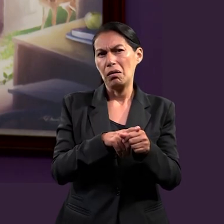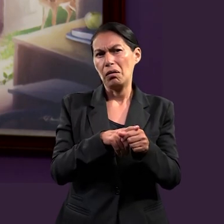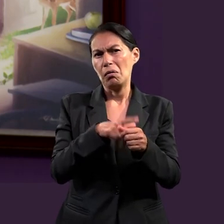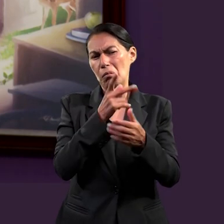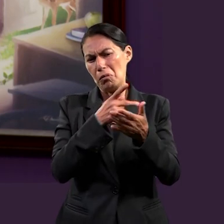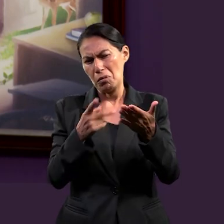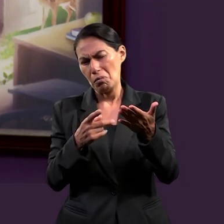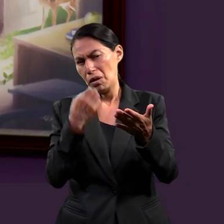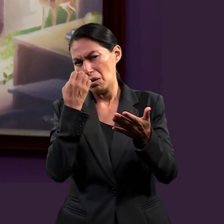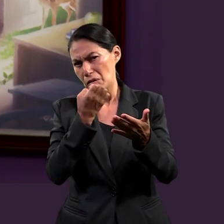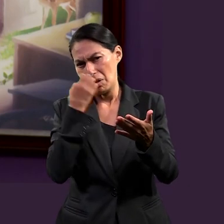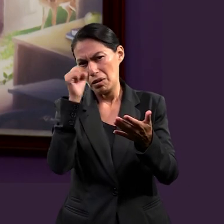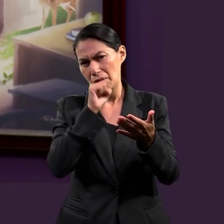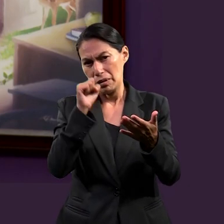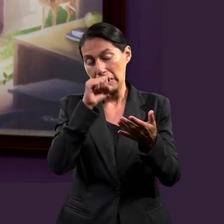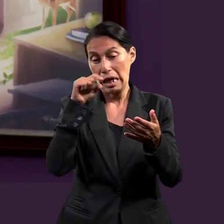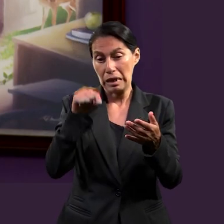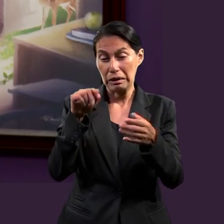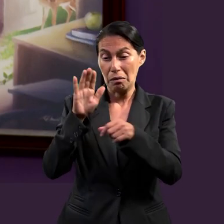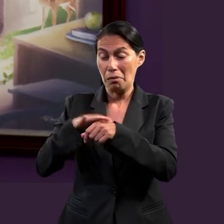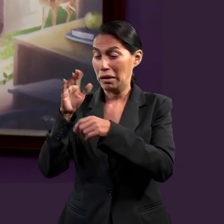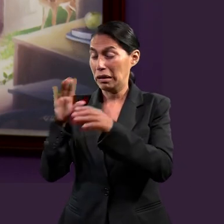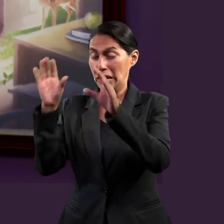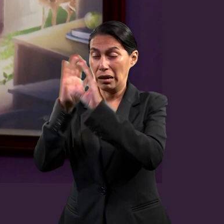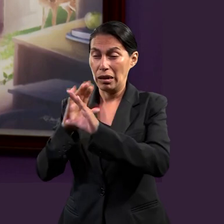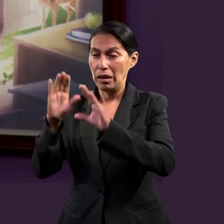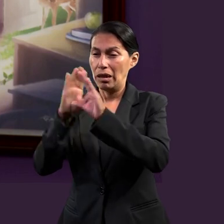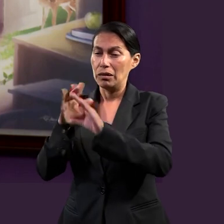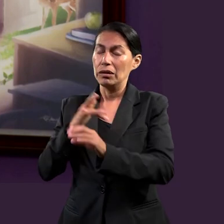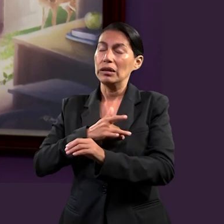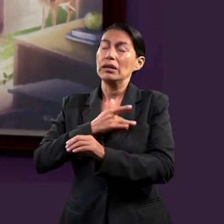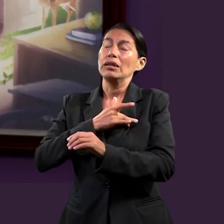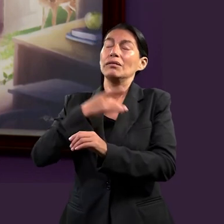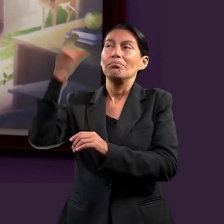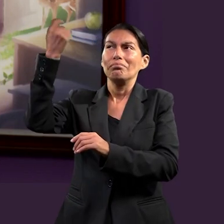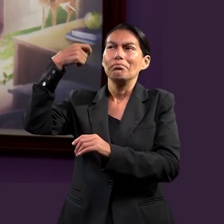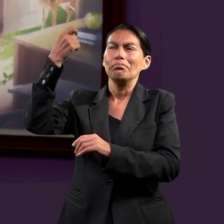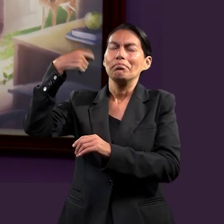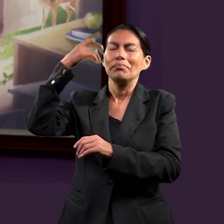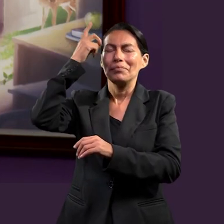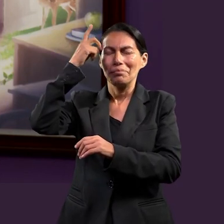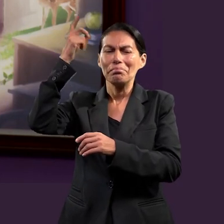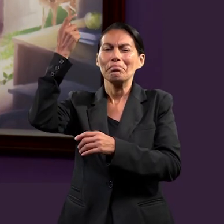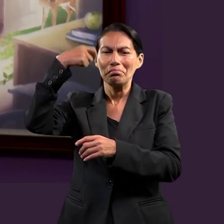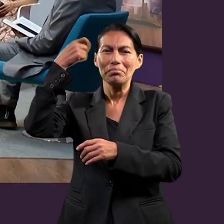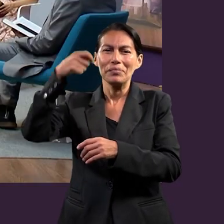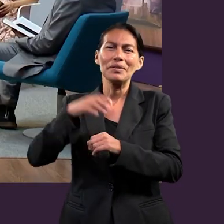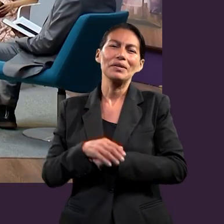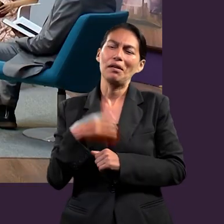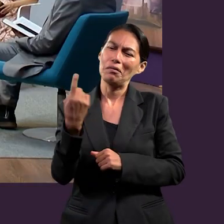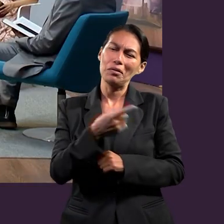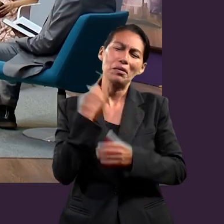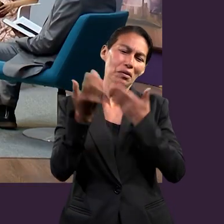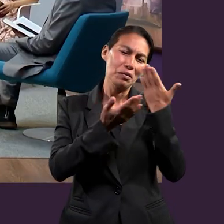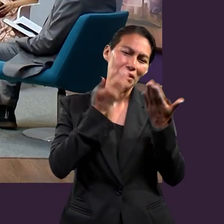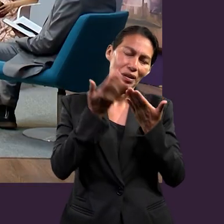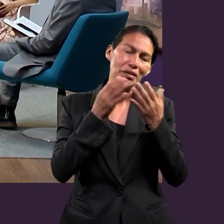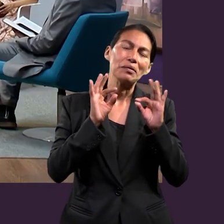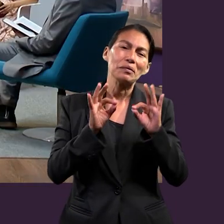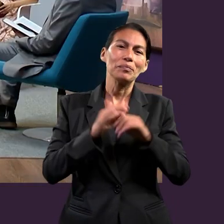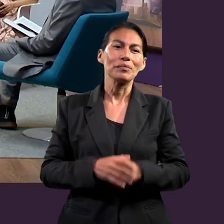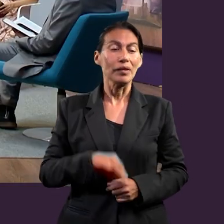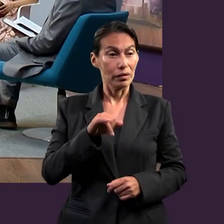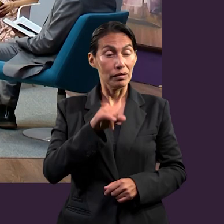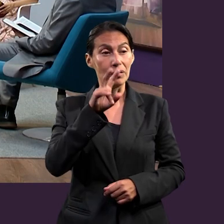vemos en un programa de escuela sabática, creo que ha sido una bendición para nosotros como estudiantes. Sí, es bastante